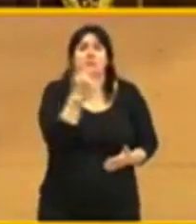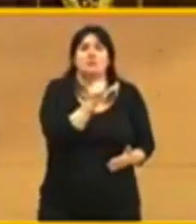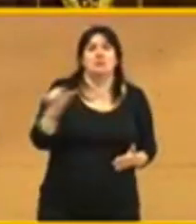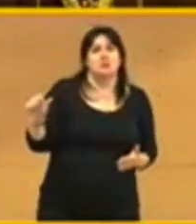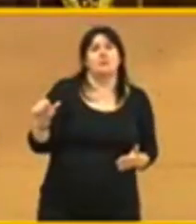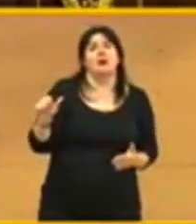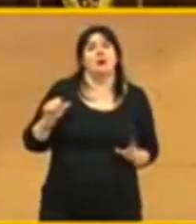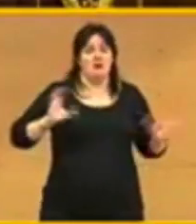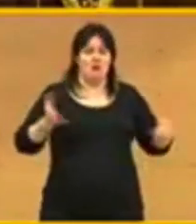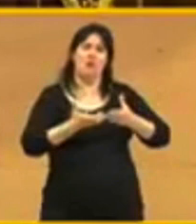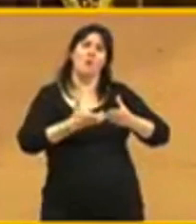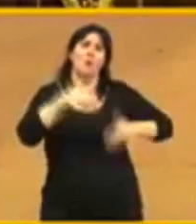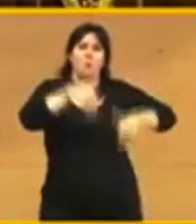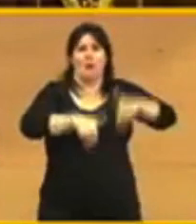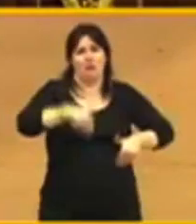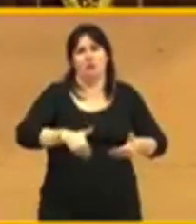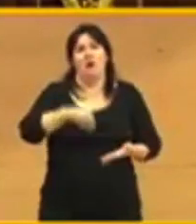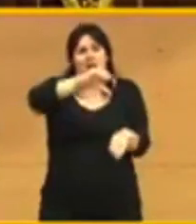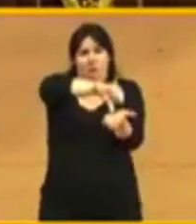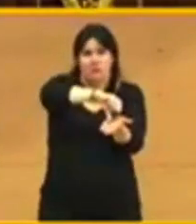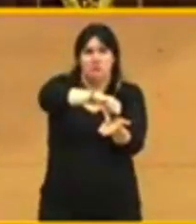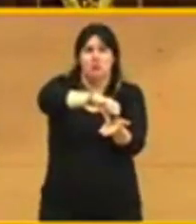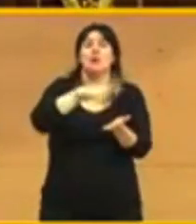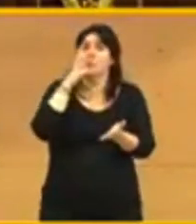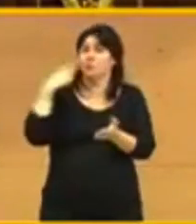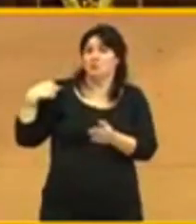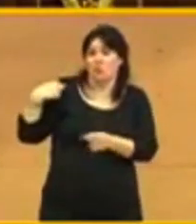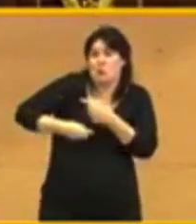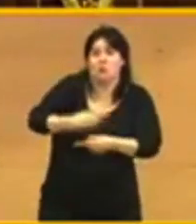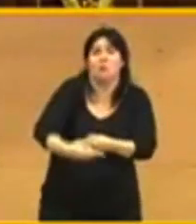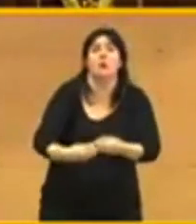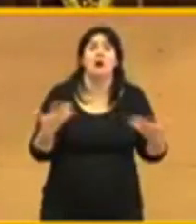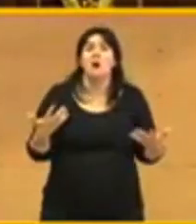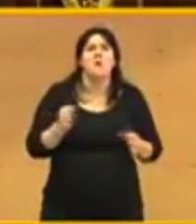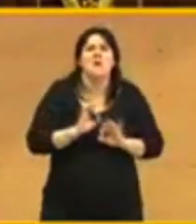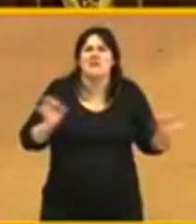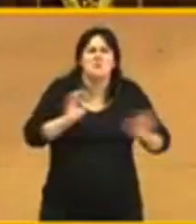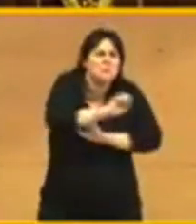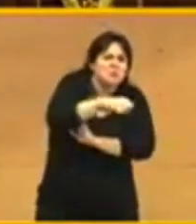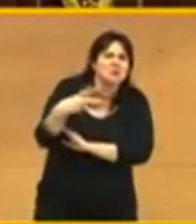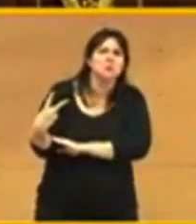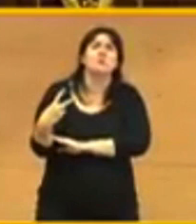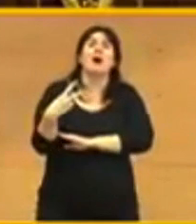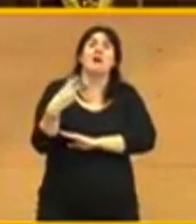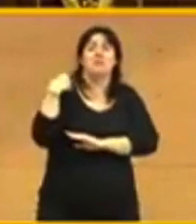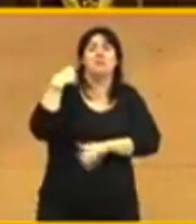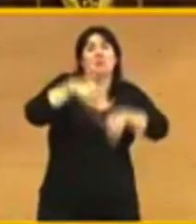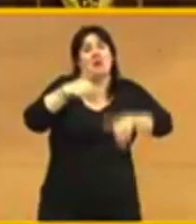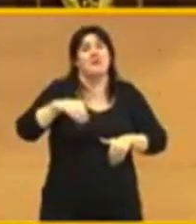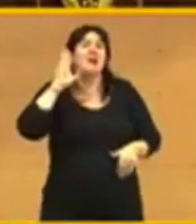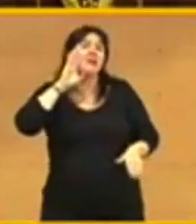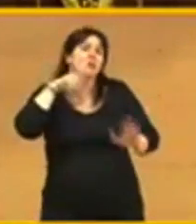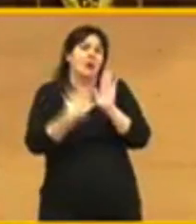Electoral Central. En consecuencia, ningún supuesto resultado de ese referéndum ilegal y fraudulento